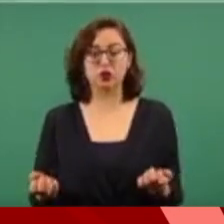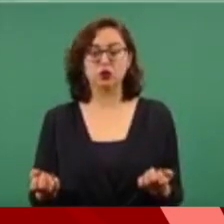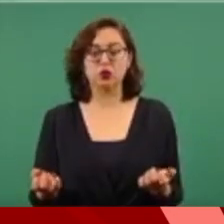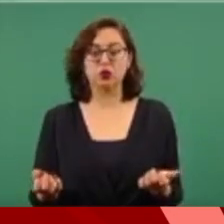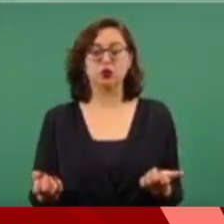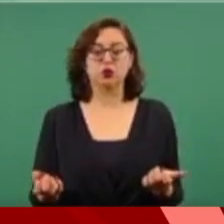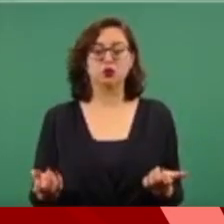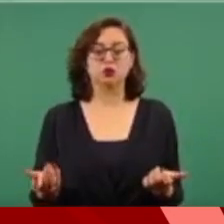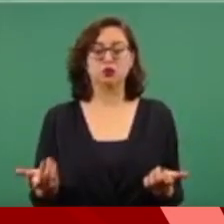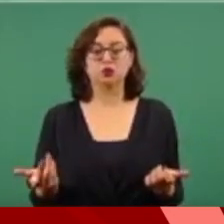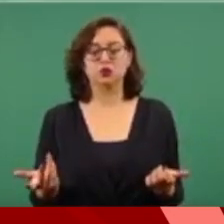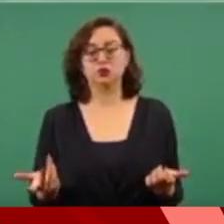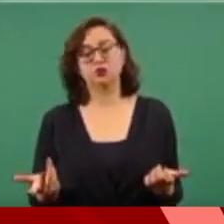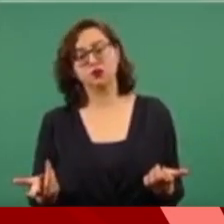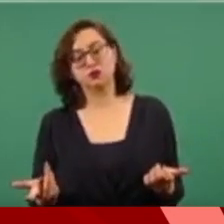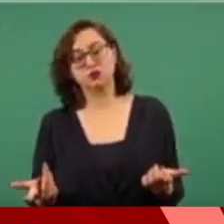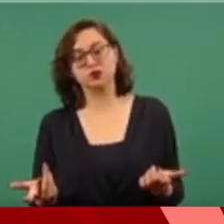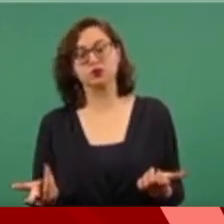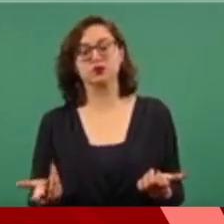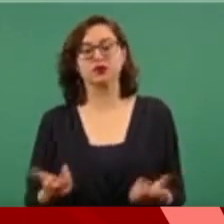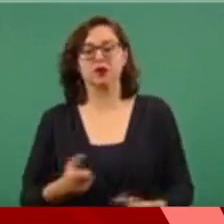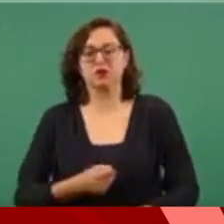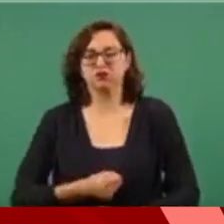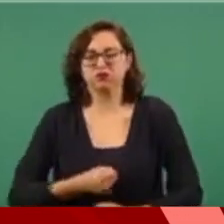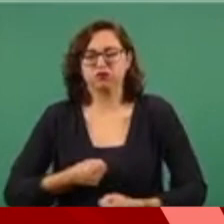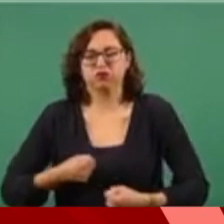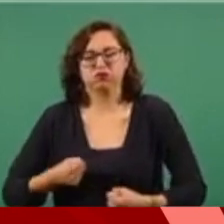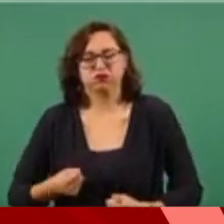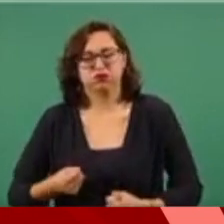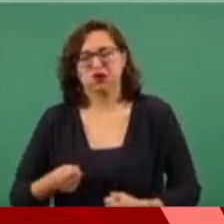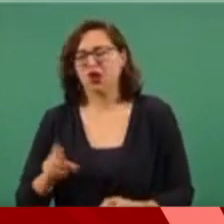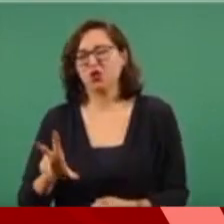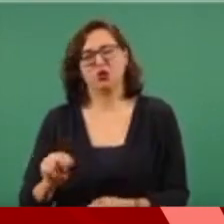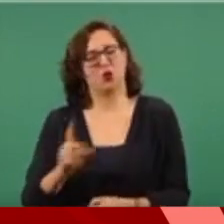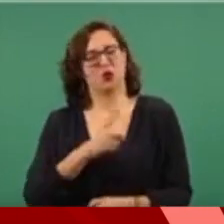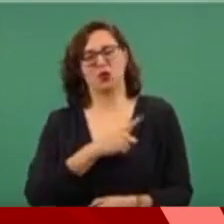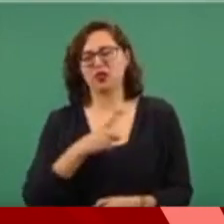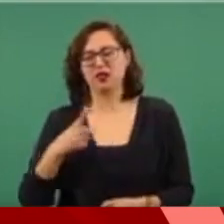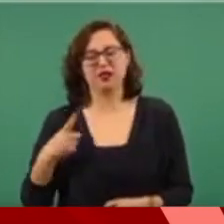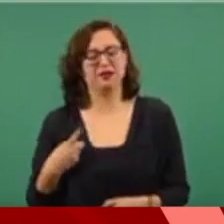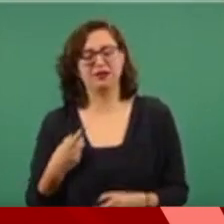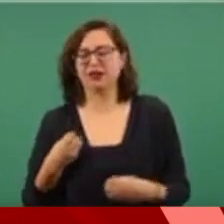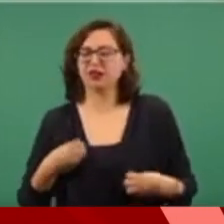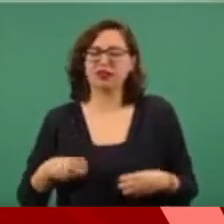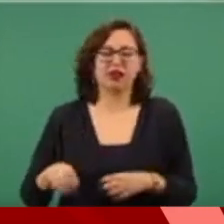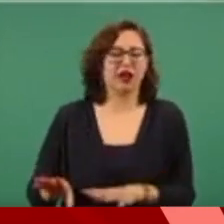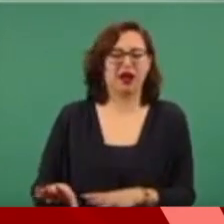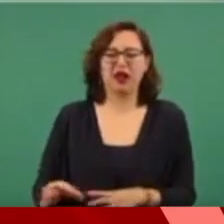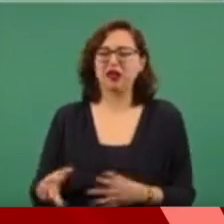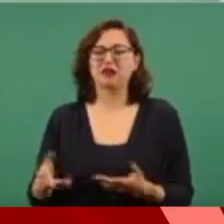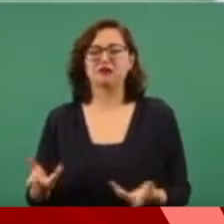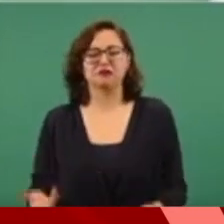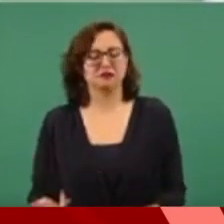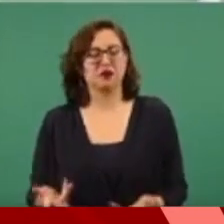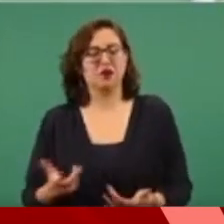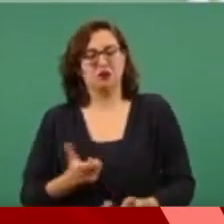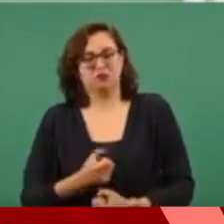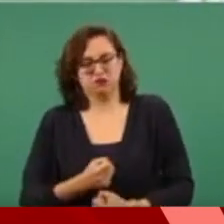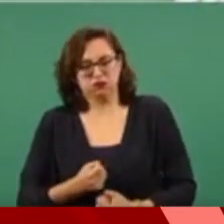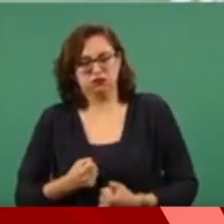la obesidad, sobre todo que podamos enfrentar la obesidad